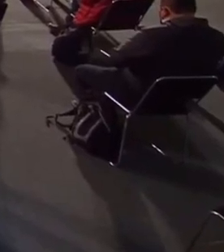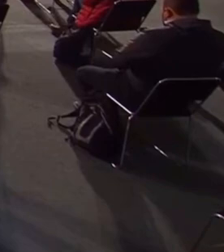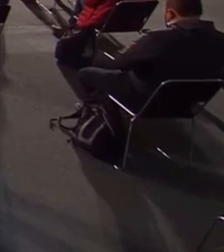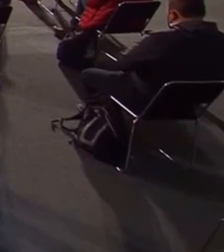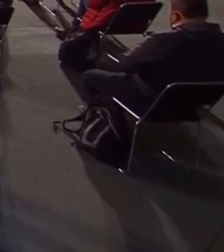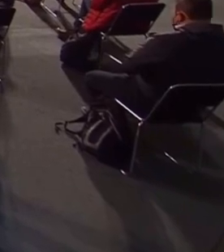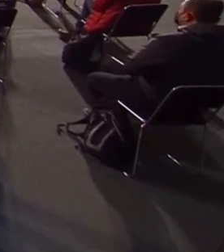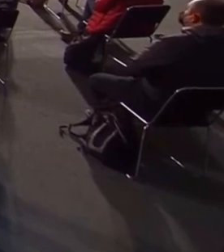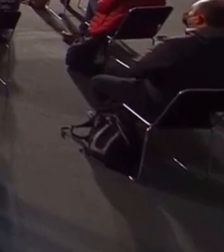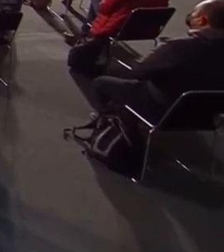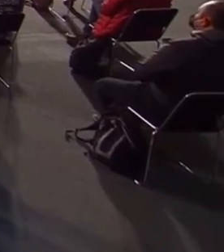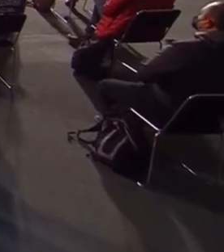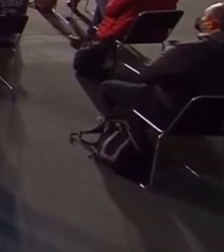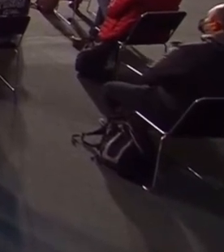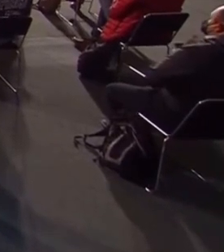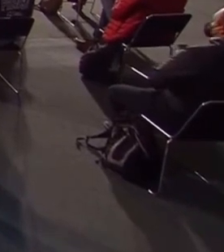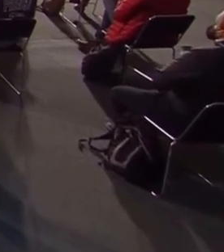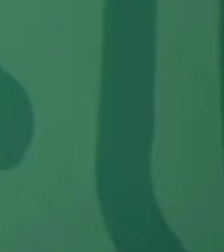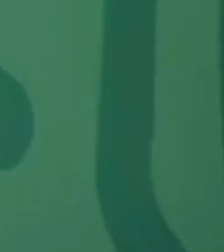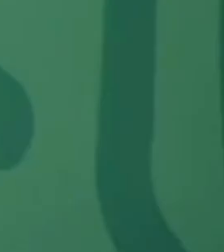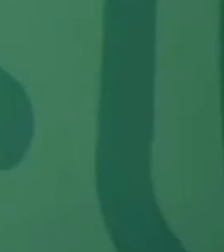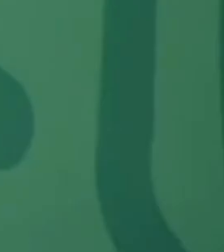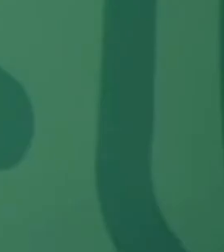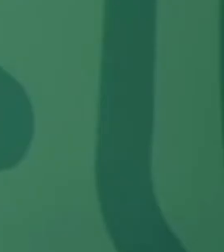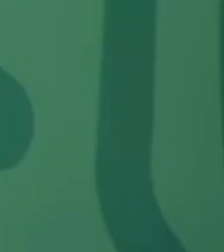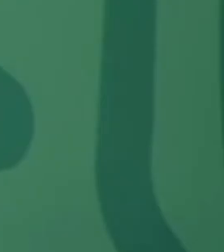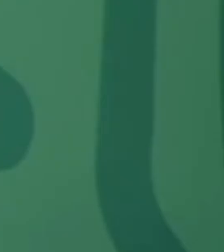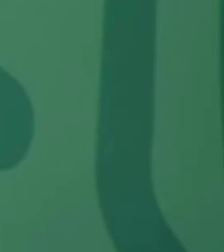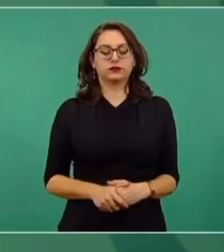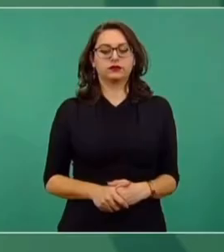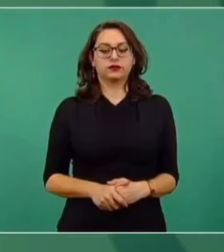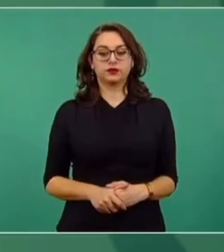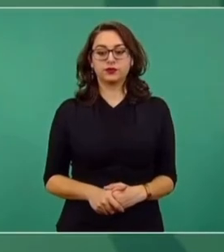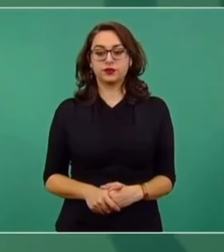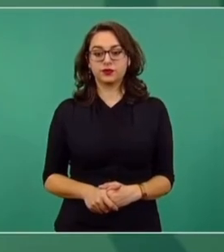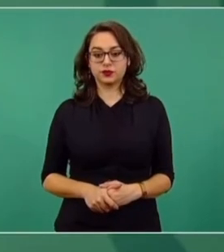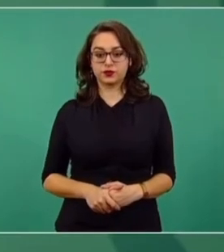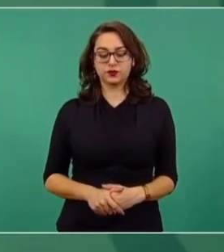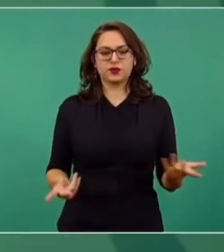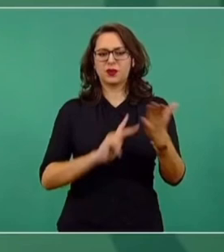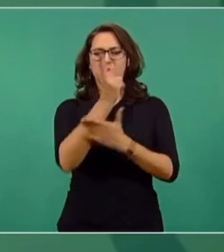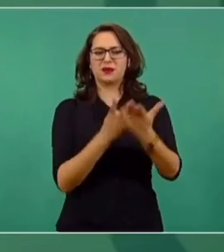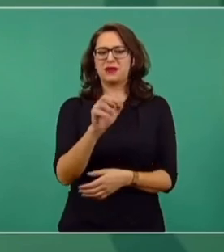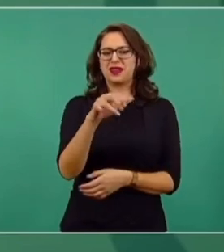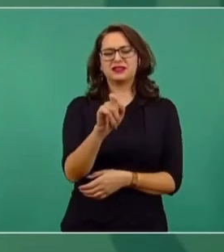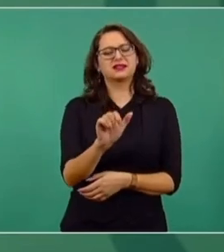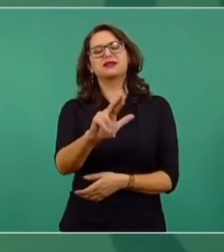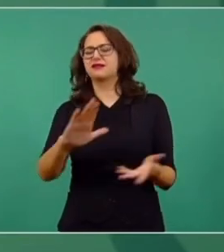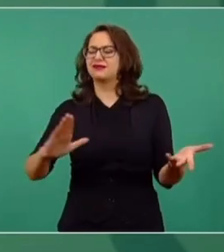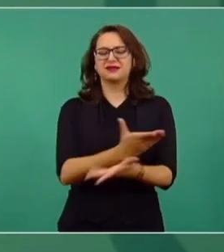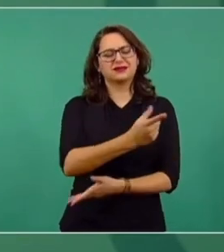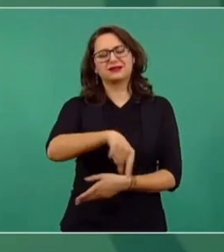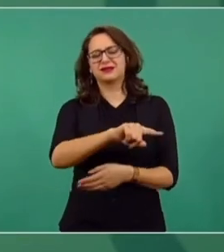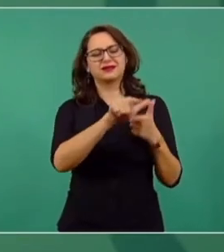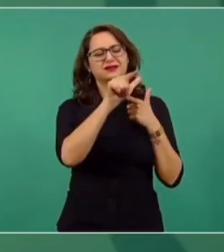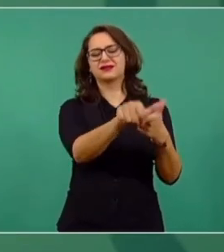desaparición de los delegados que se encargan de los programas del bienestar? No, caso de los programas del bienestar se mantienen, pero los programas del bienestar